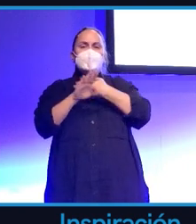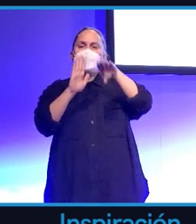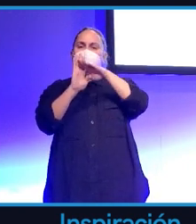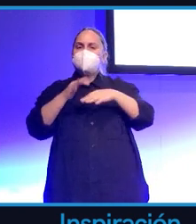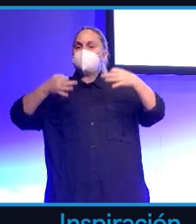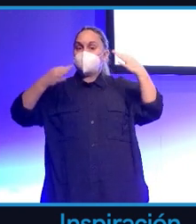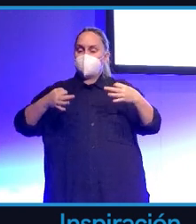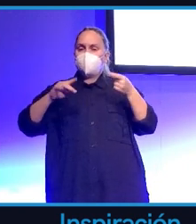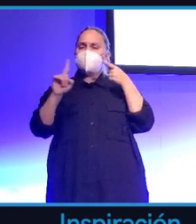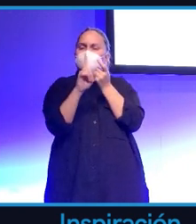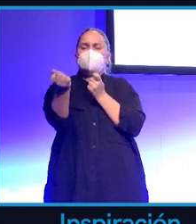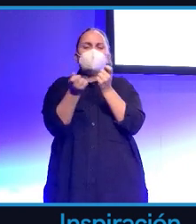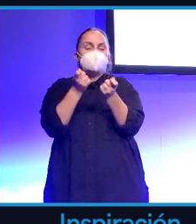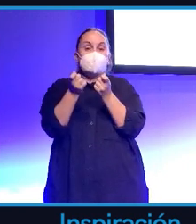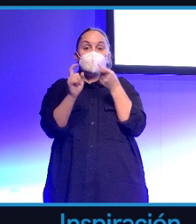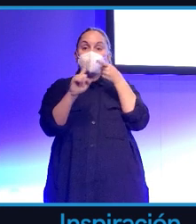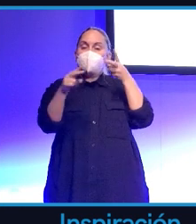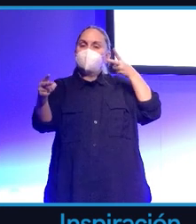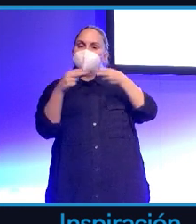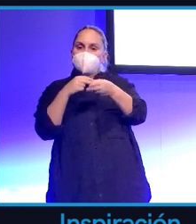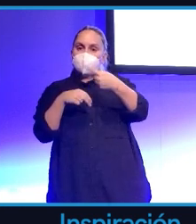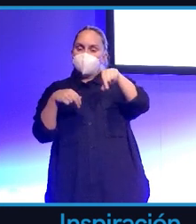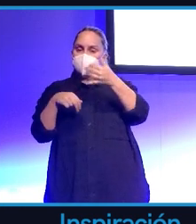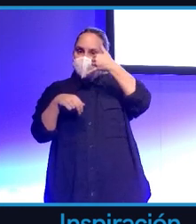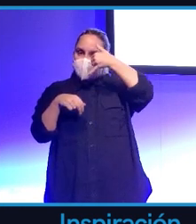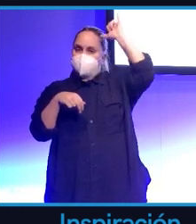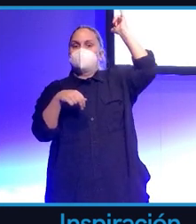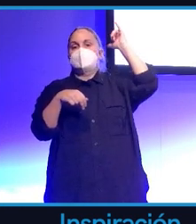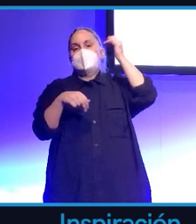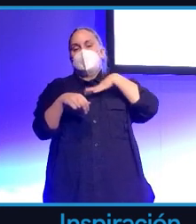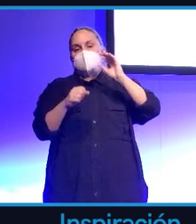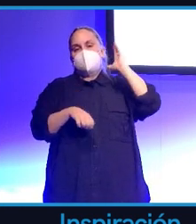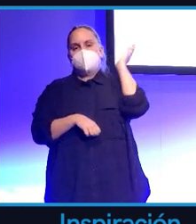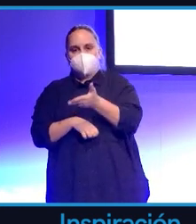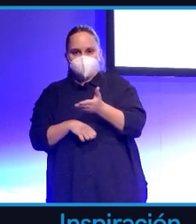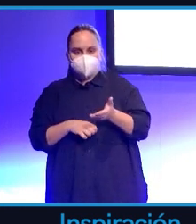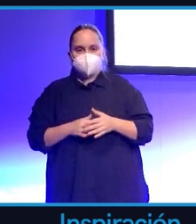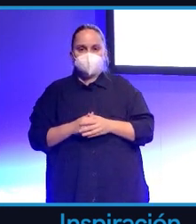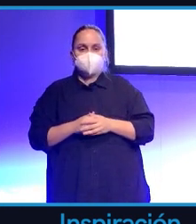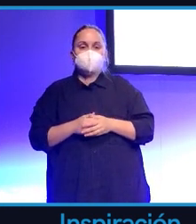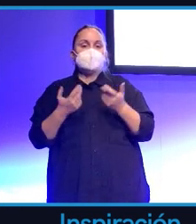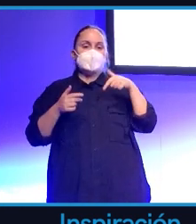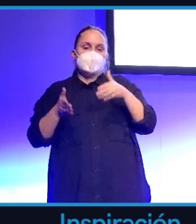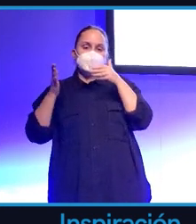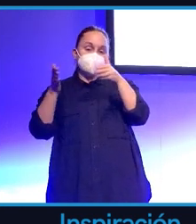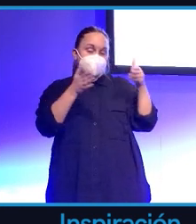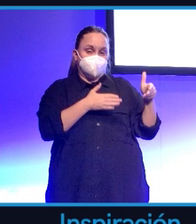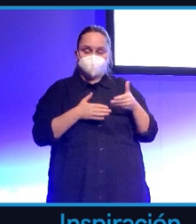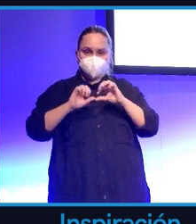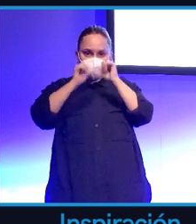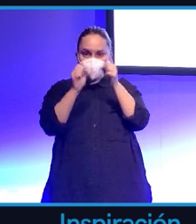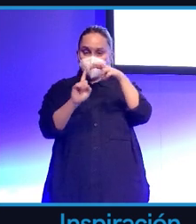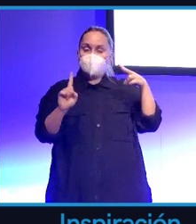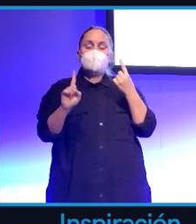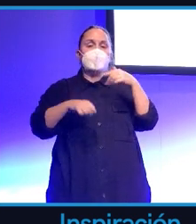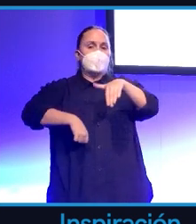que en ningún momento pase ninguna desgracia. Y aquí hay muchas formas de afrontarlo. Una desde el punto de vista